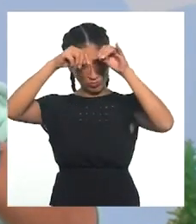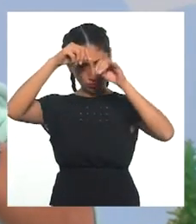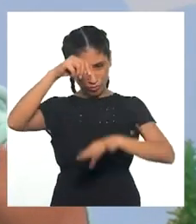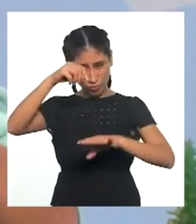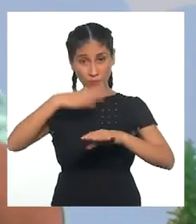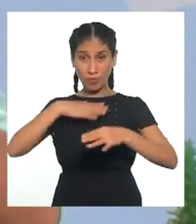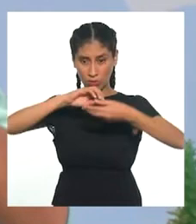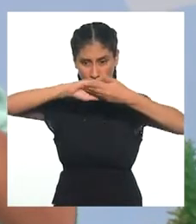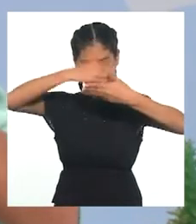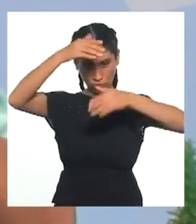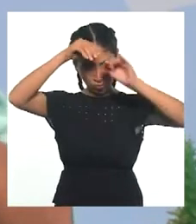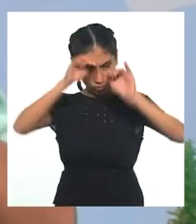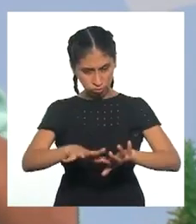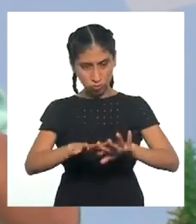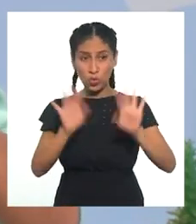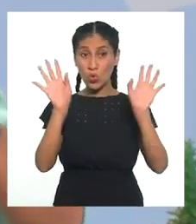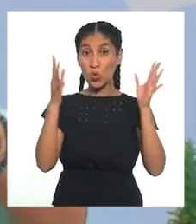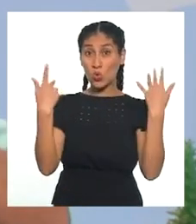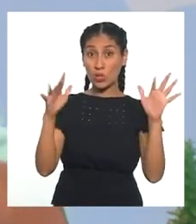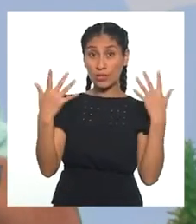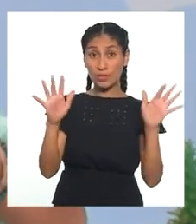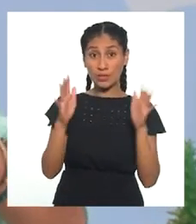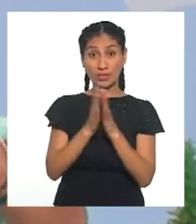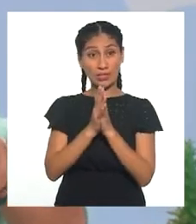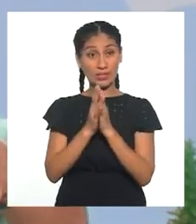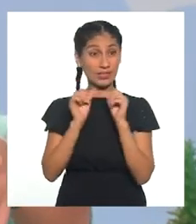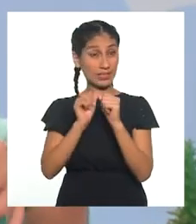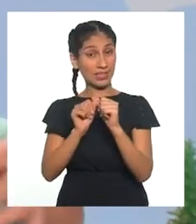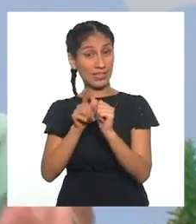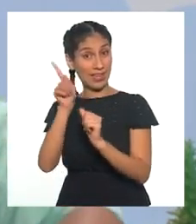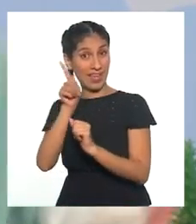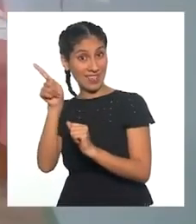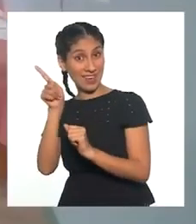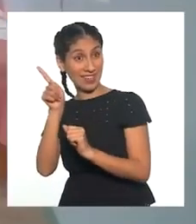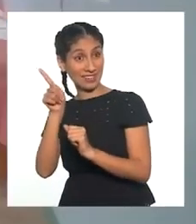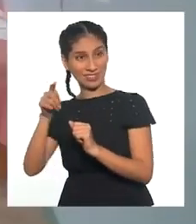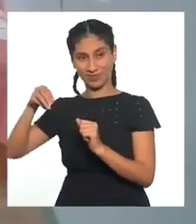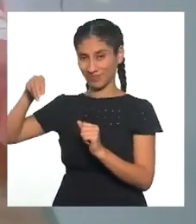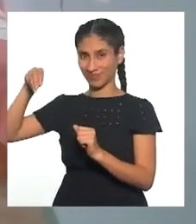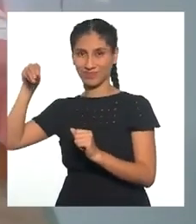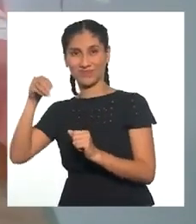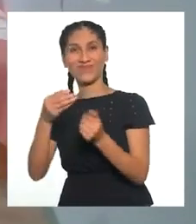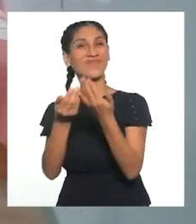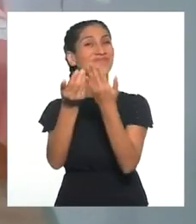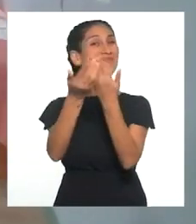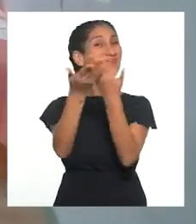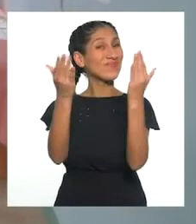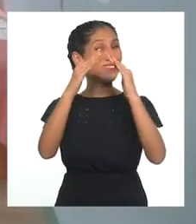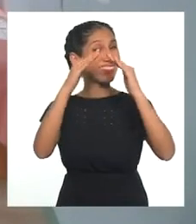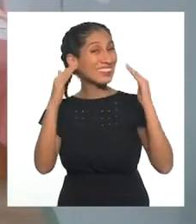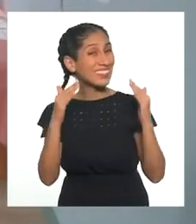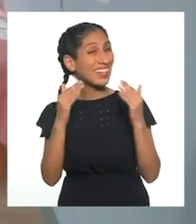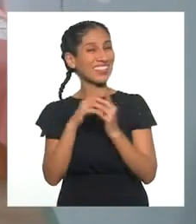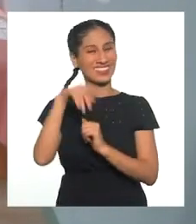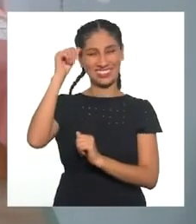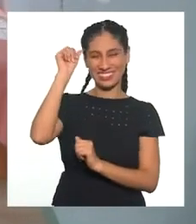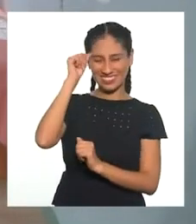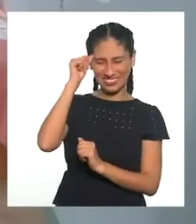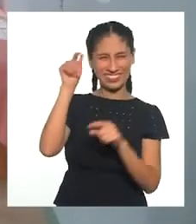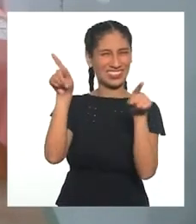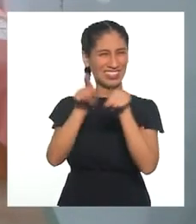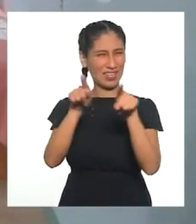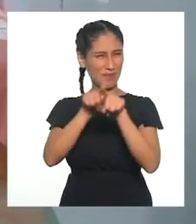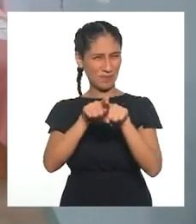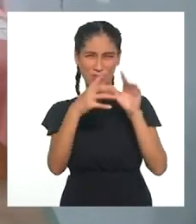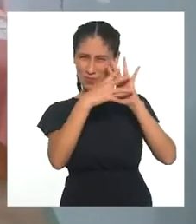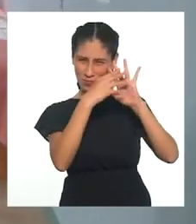freír mis sistemas. Uy, está bien. Seguiré intentándolo por allá. Y ustedes en casa no olviden que también pueden